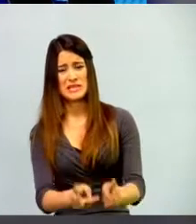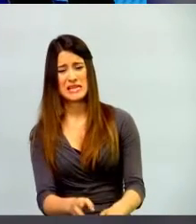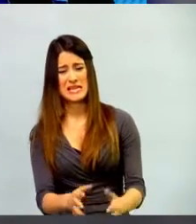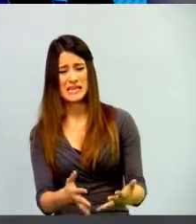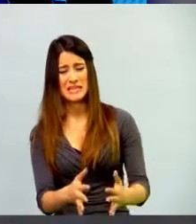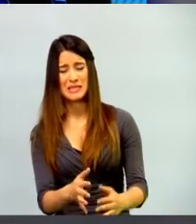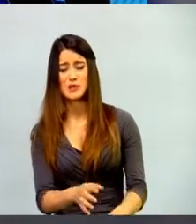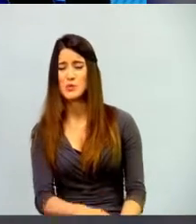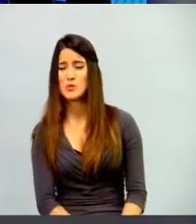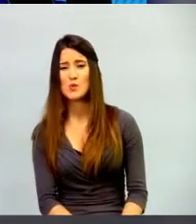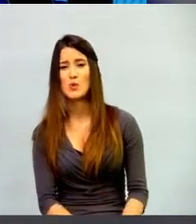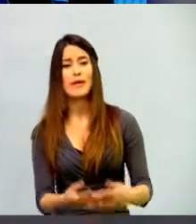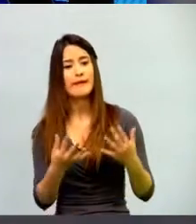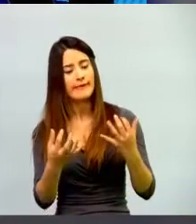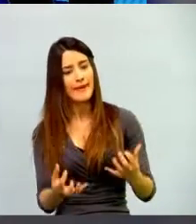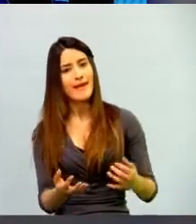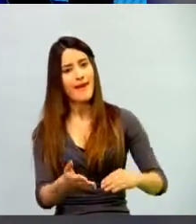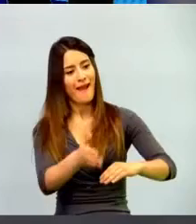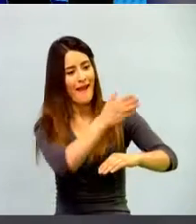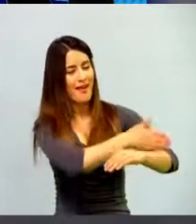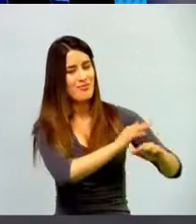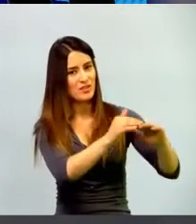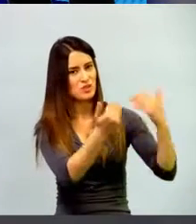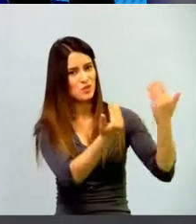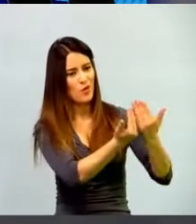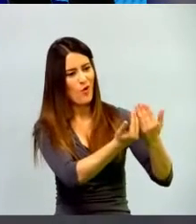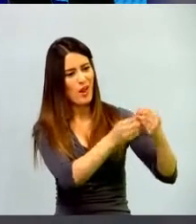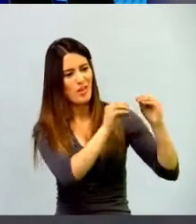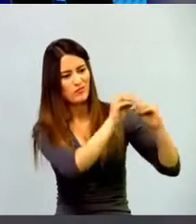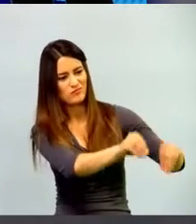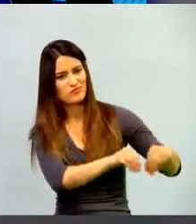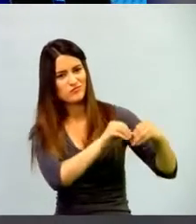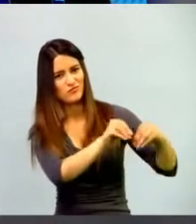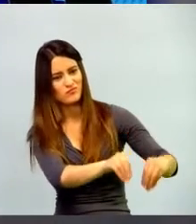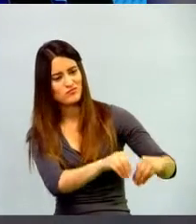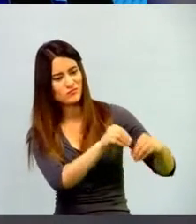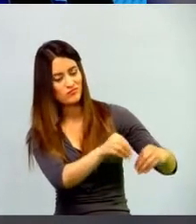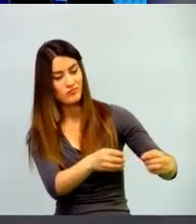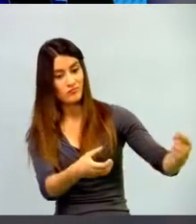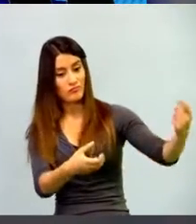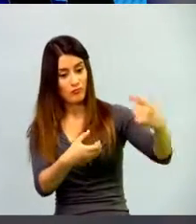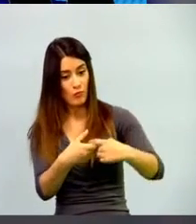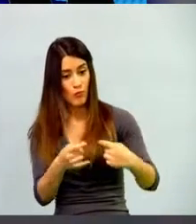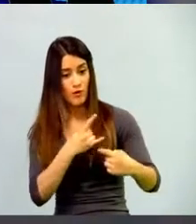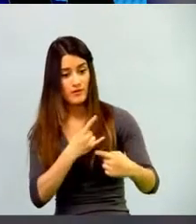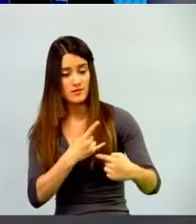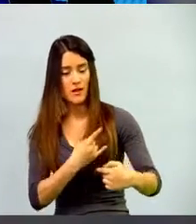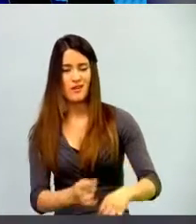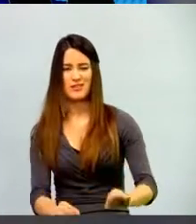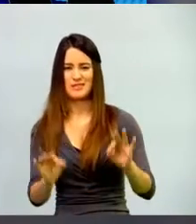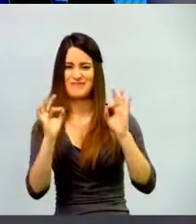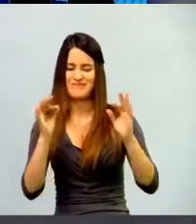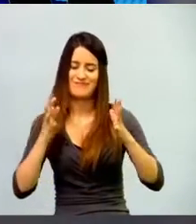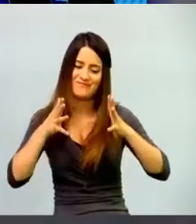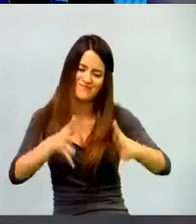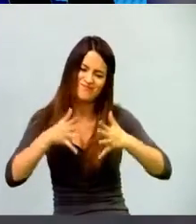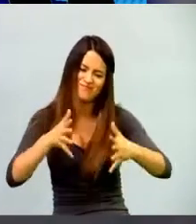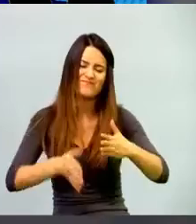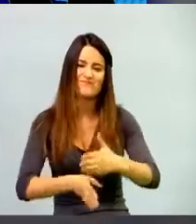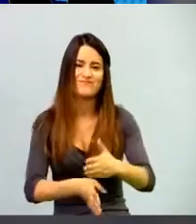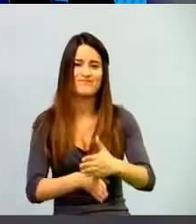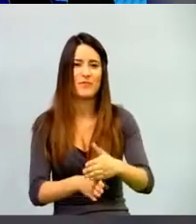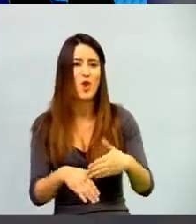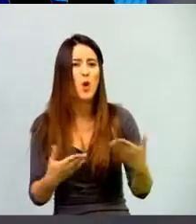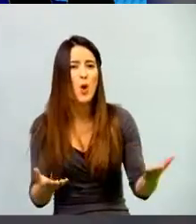unas competencias máximas optando por una metodología de gamificación? Bueno, realmente los chicos que vienen de la